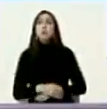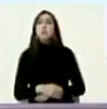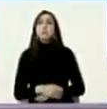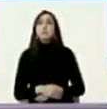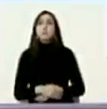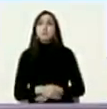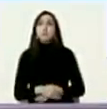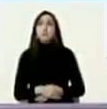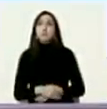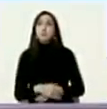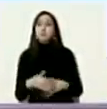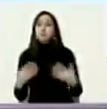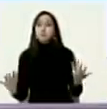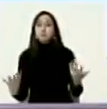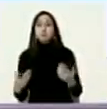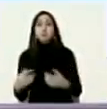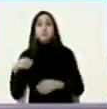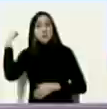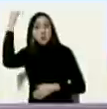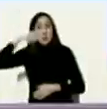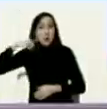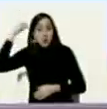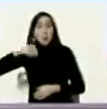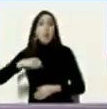esto recordó las imágenes de Vietnam